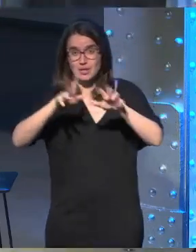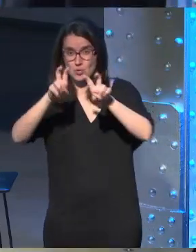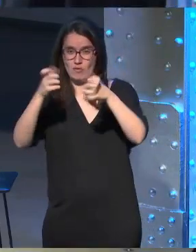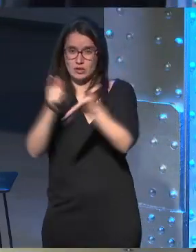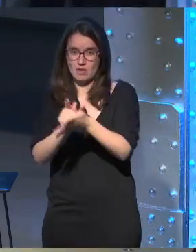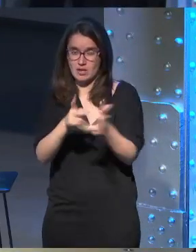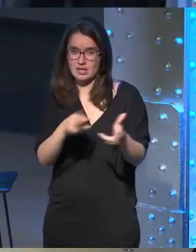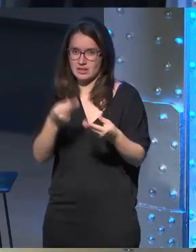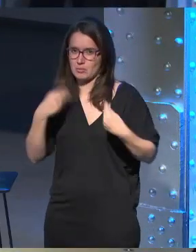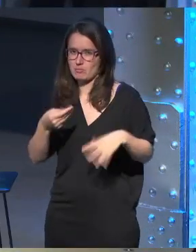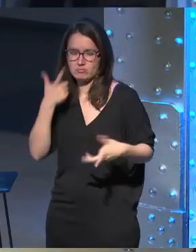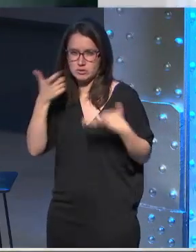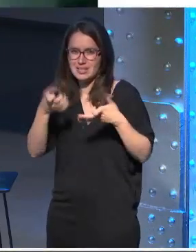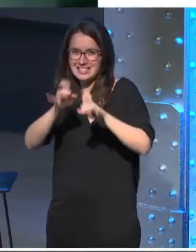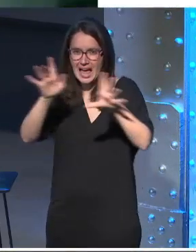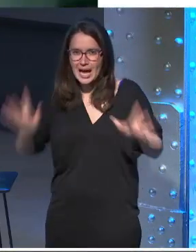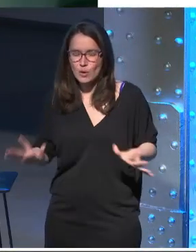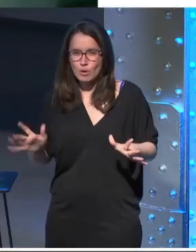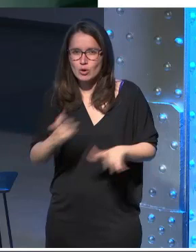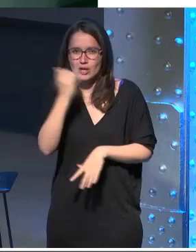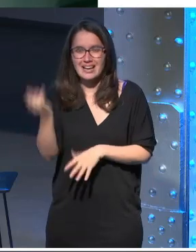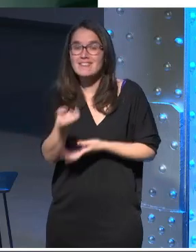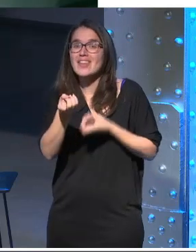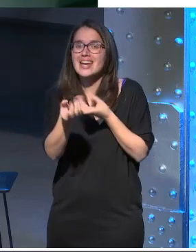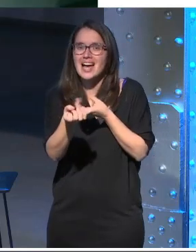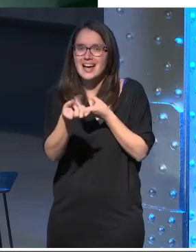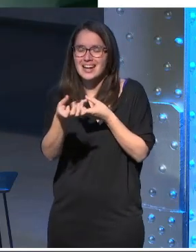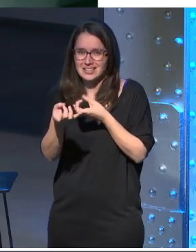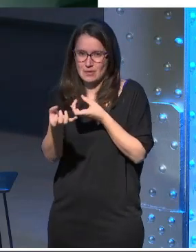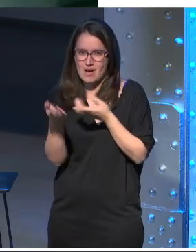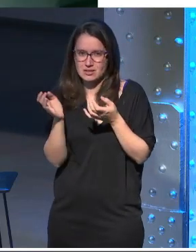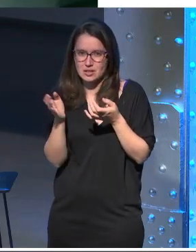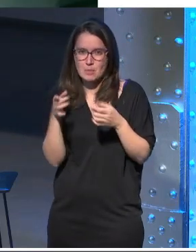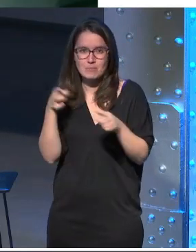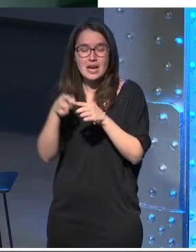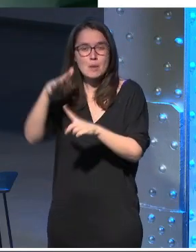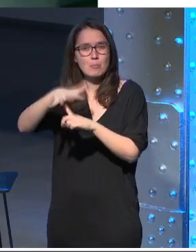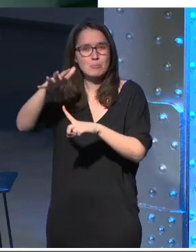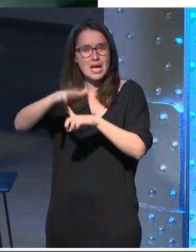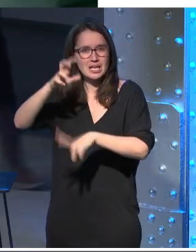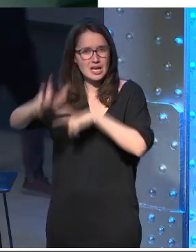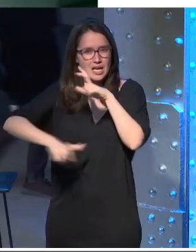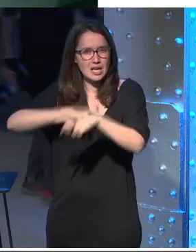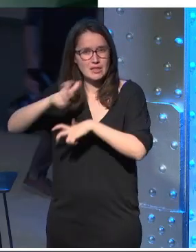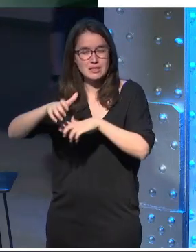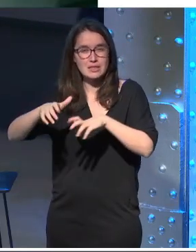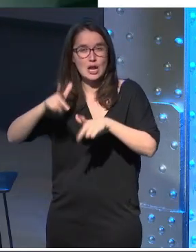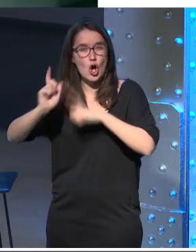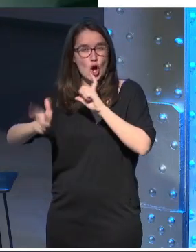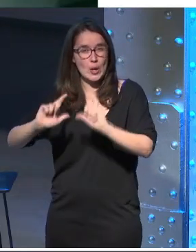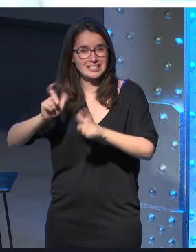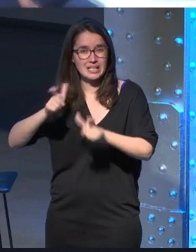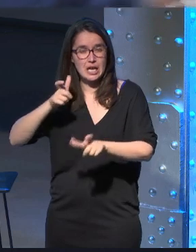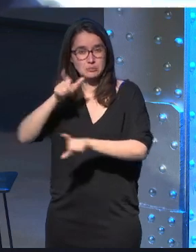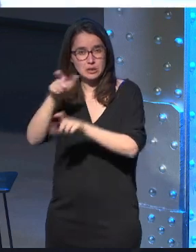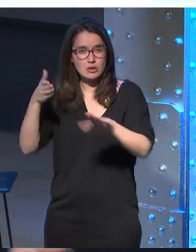Westwood con la figura del jefe de narrativas que diseña esas narrativas para ese parque temático del oeste en el cual los huéspedes